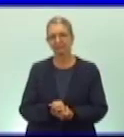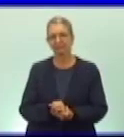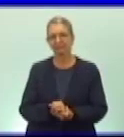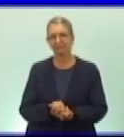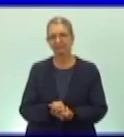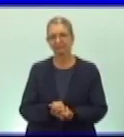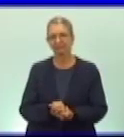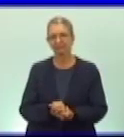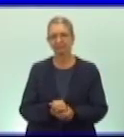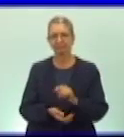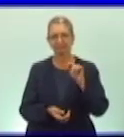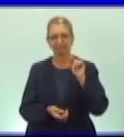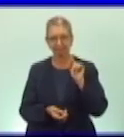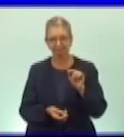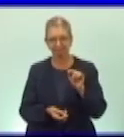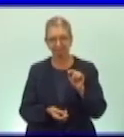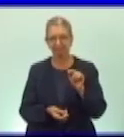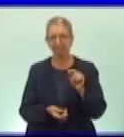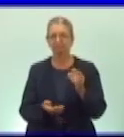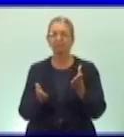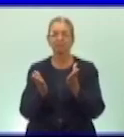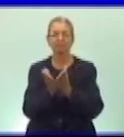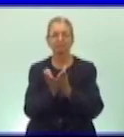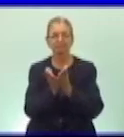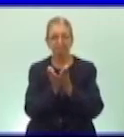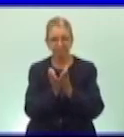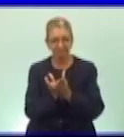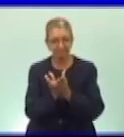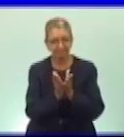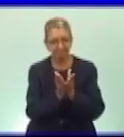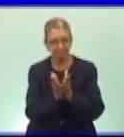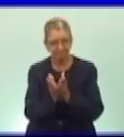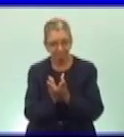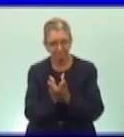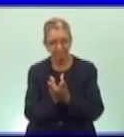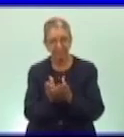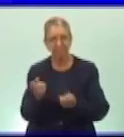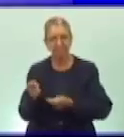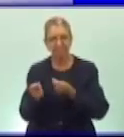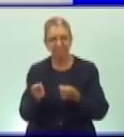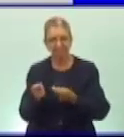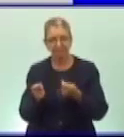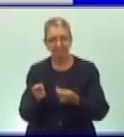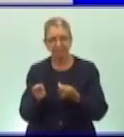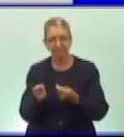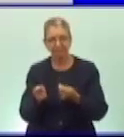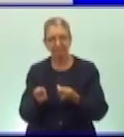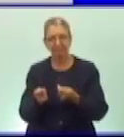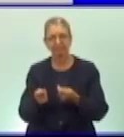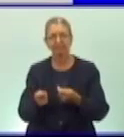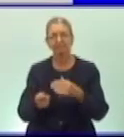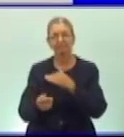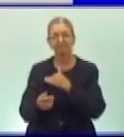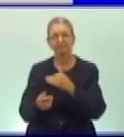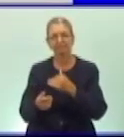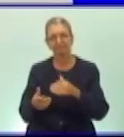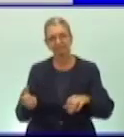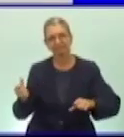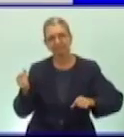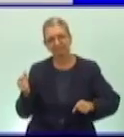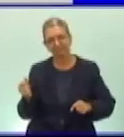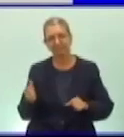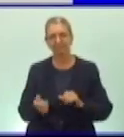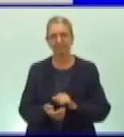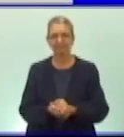ahí es donde ustedes estudiaron las luchas del ejército rebelde y ahora